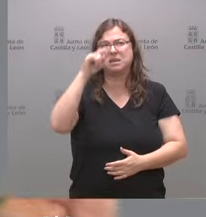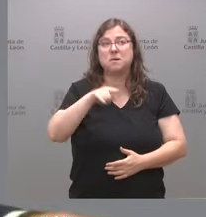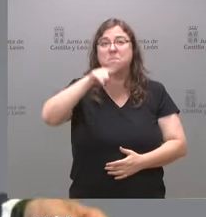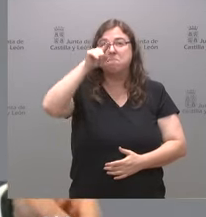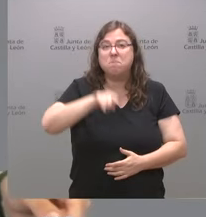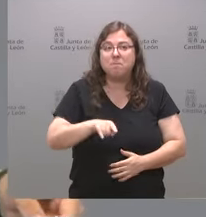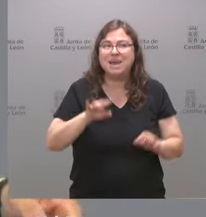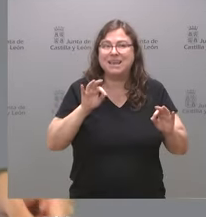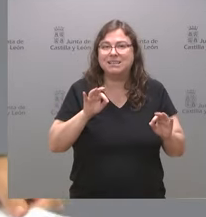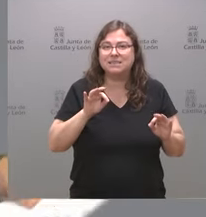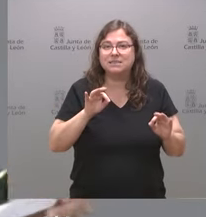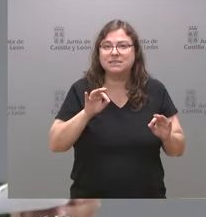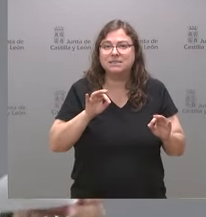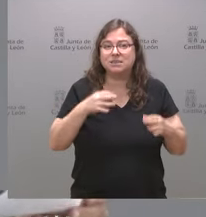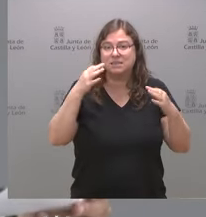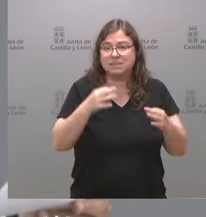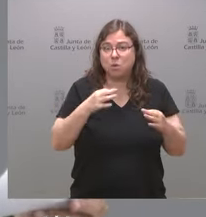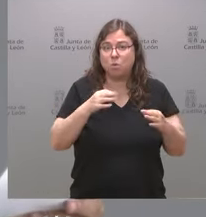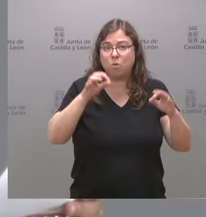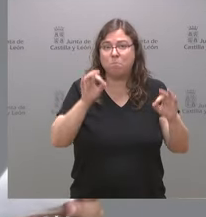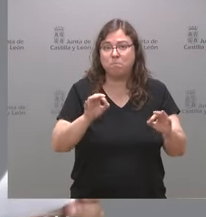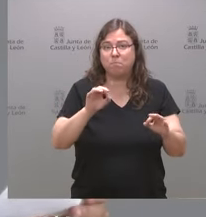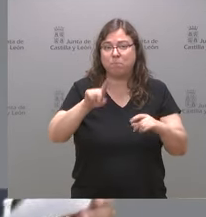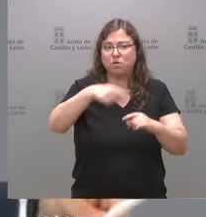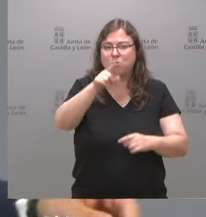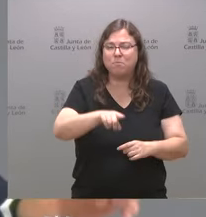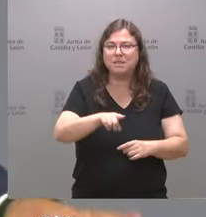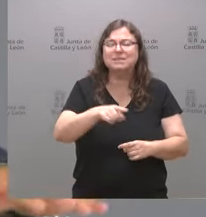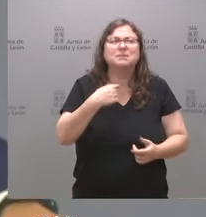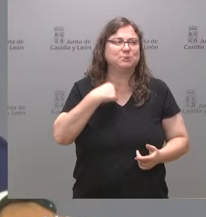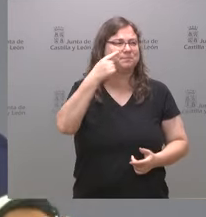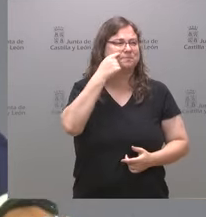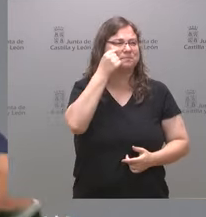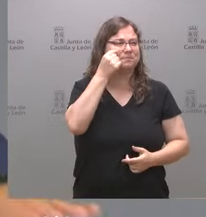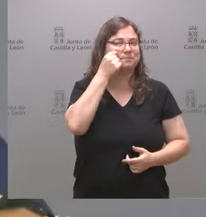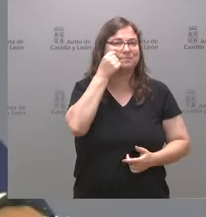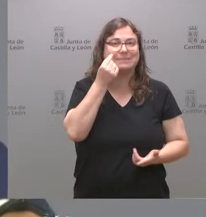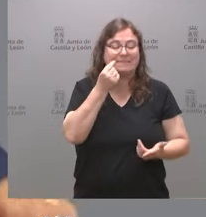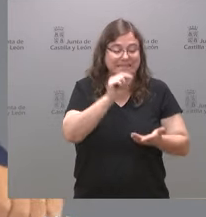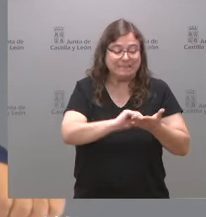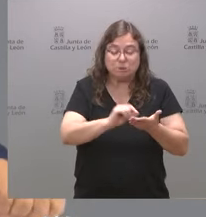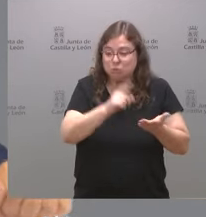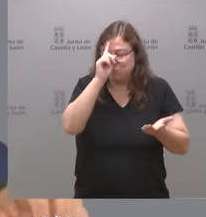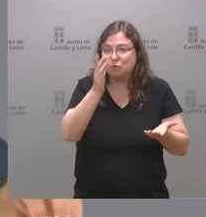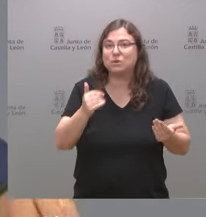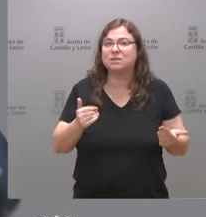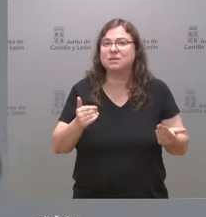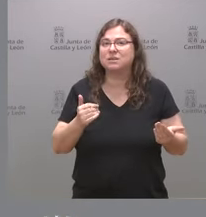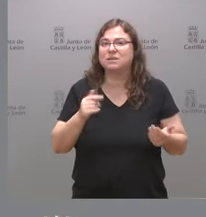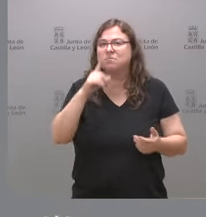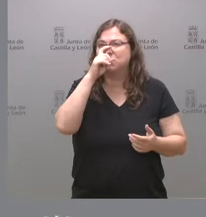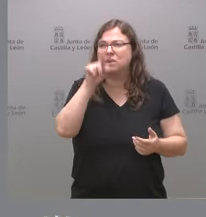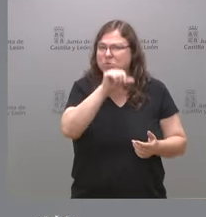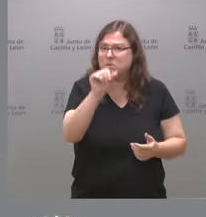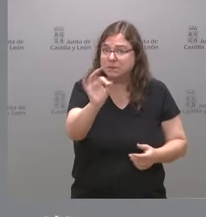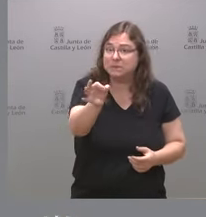entendido el mes siguiente he entendido que seguro que sí pero no sé por qué recuerdo y en esto no lo tengo escrito que va a ser la próxima